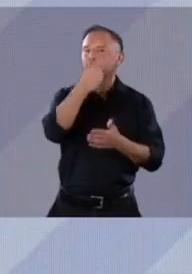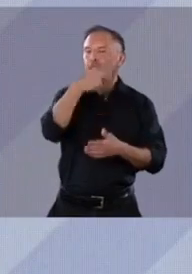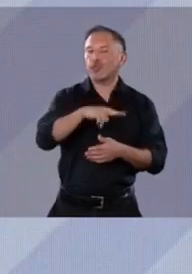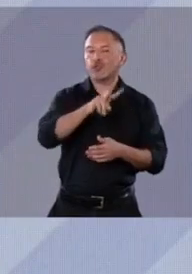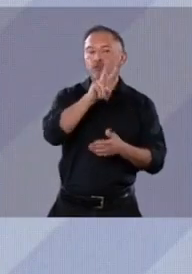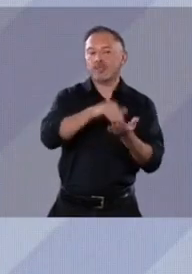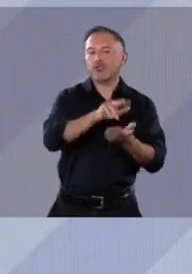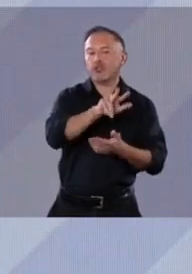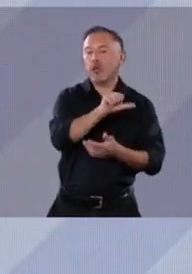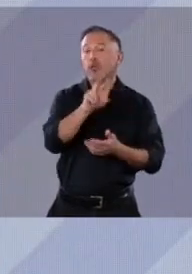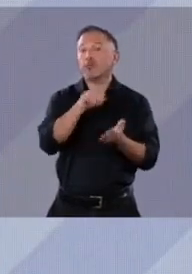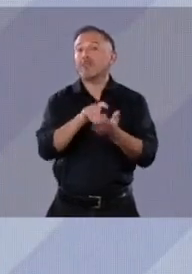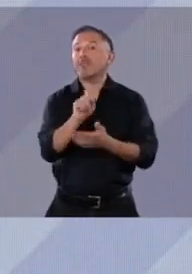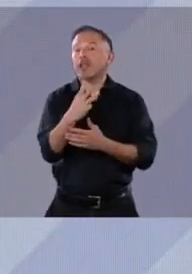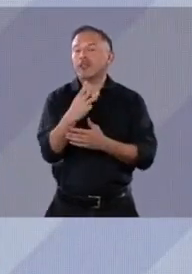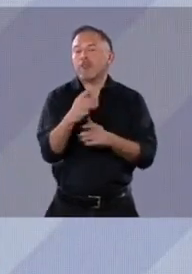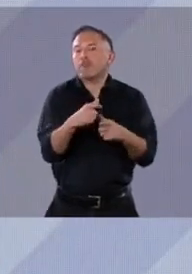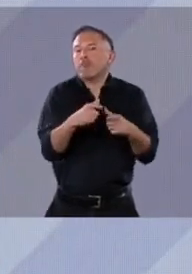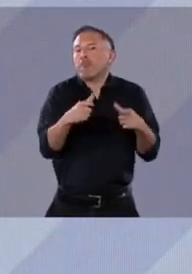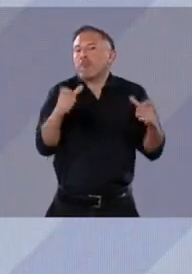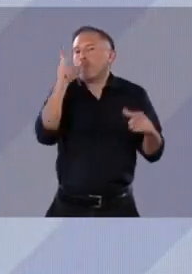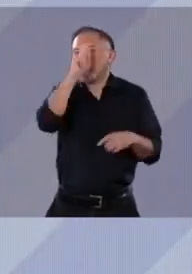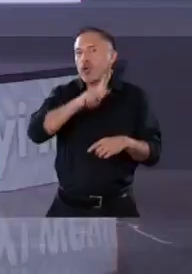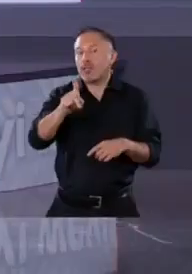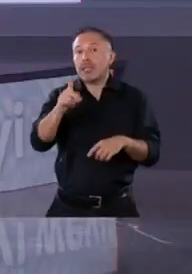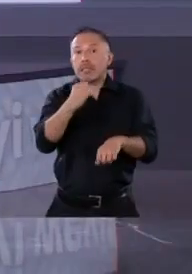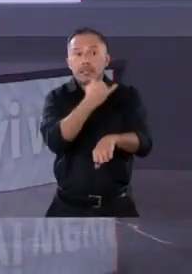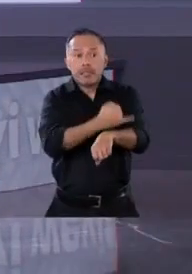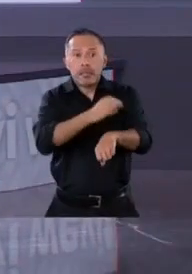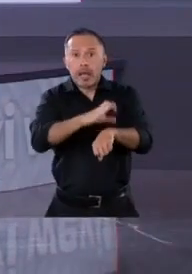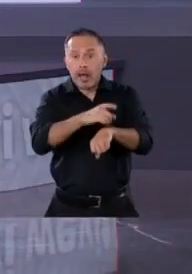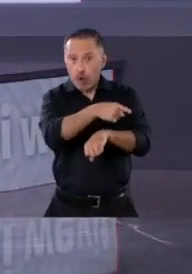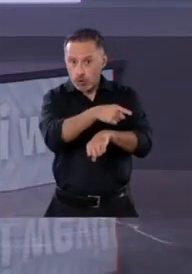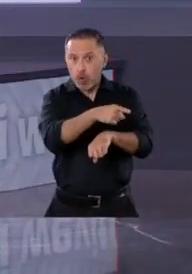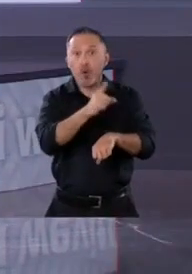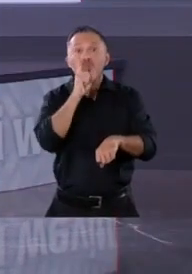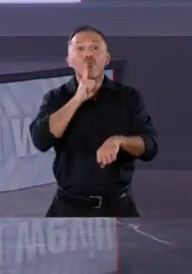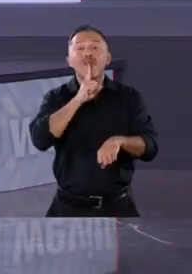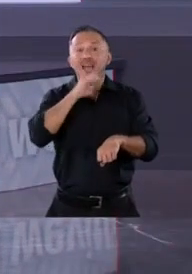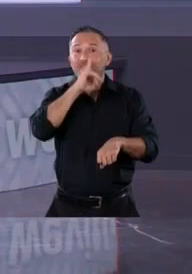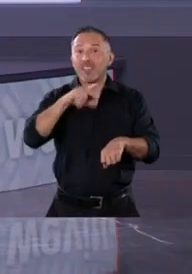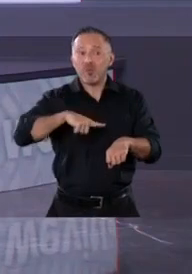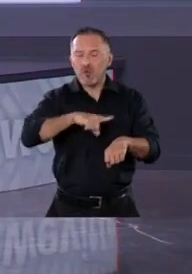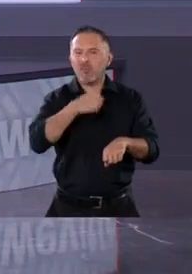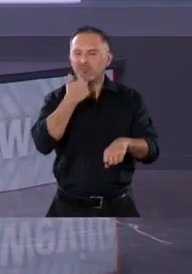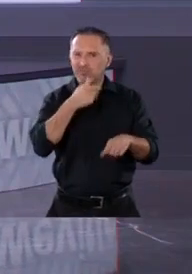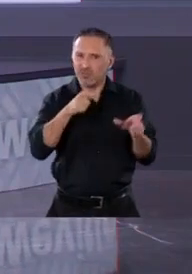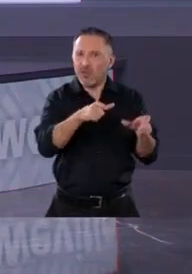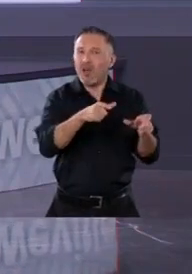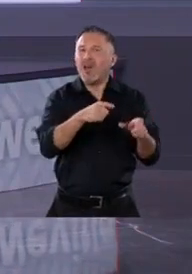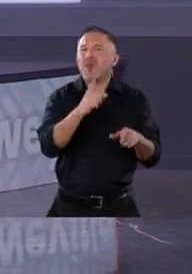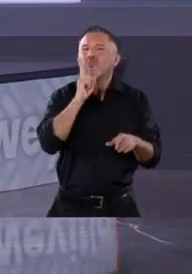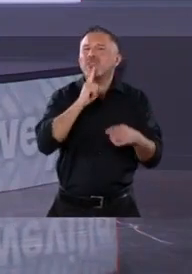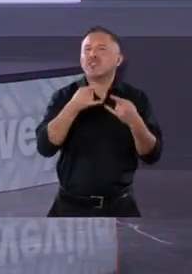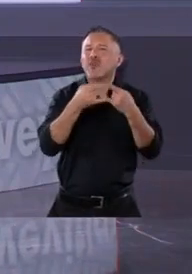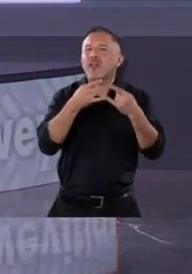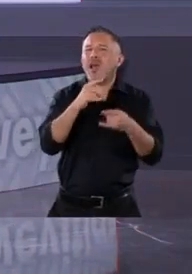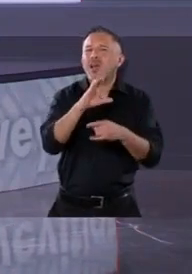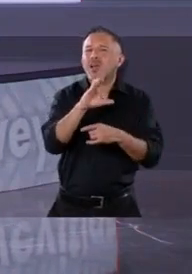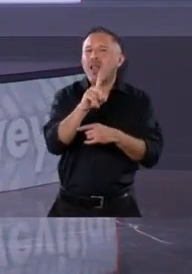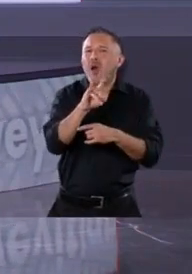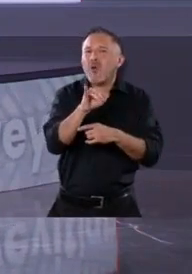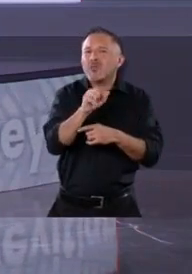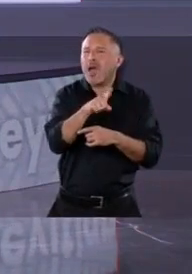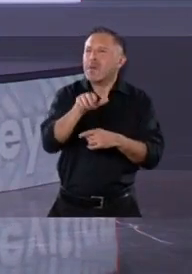y el feminicida de Iztacalco le tocaba detenerlo a la señora Sheinbaum. Vivían a Claudia, María, Gabriela, pudieron no haber muertos si ella